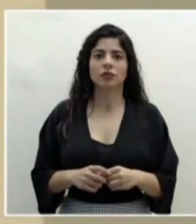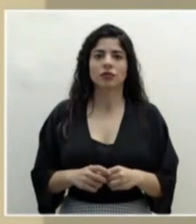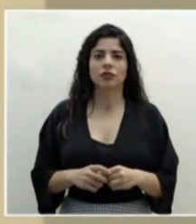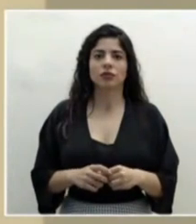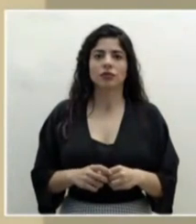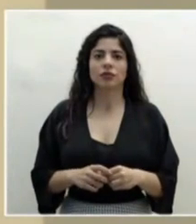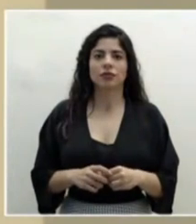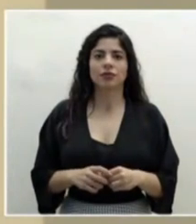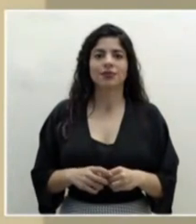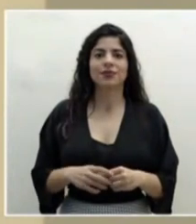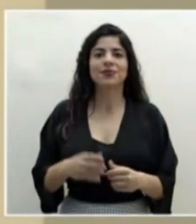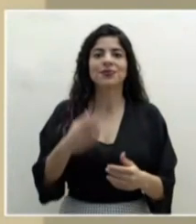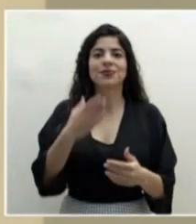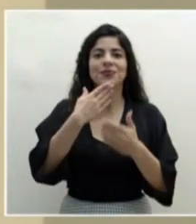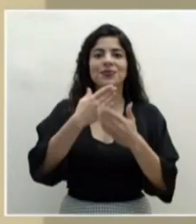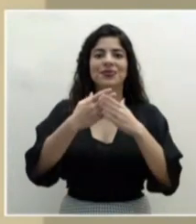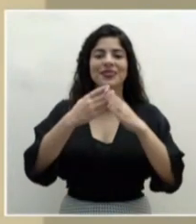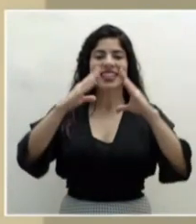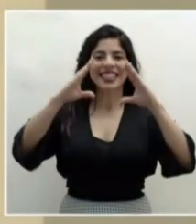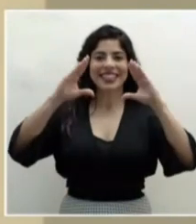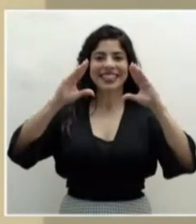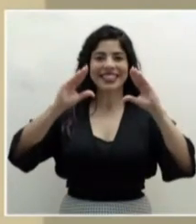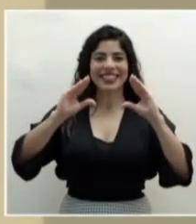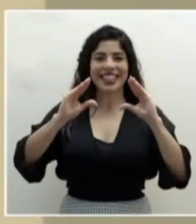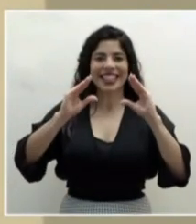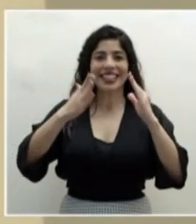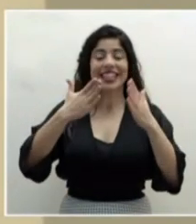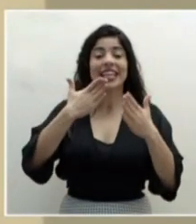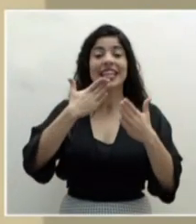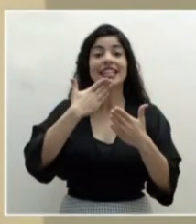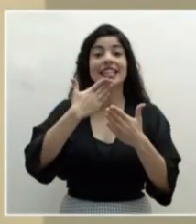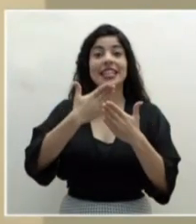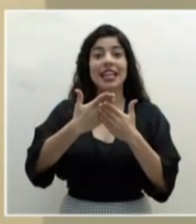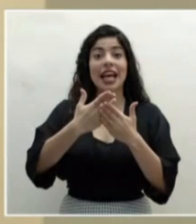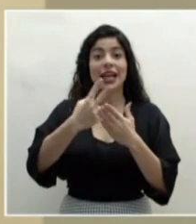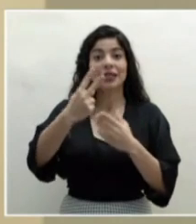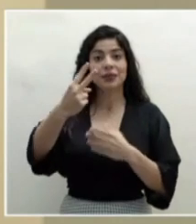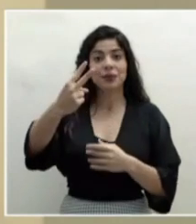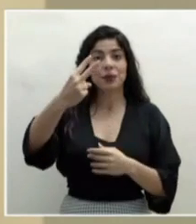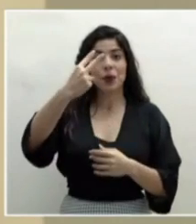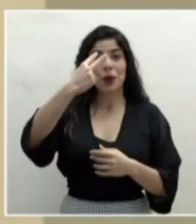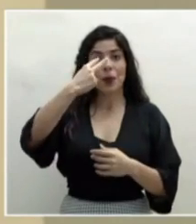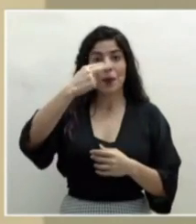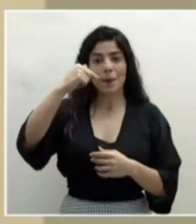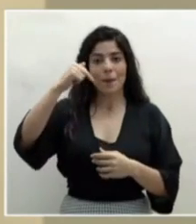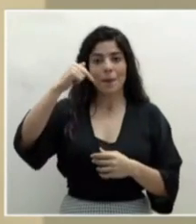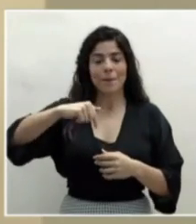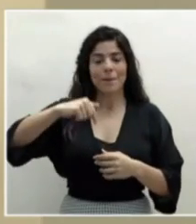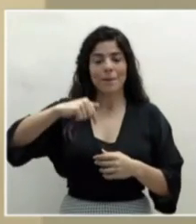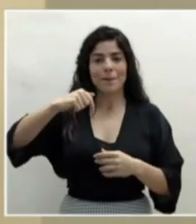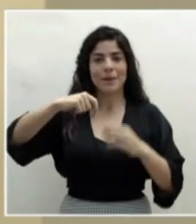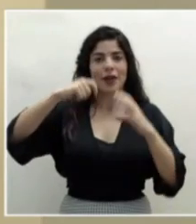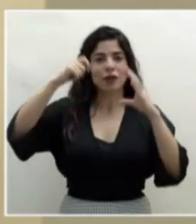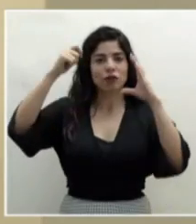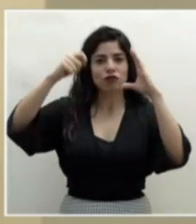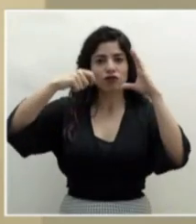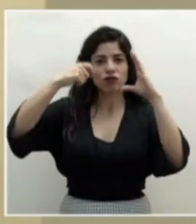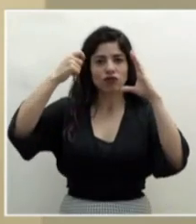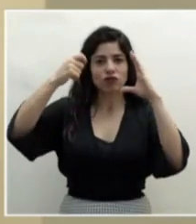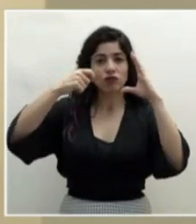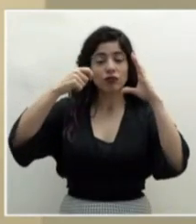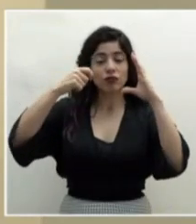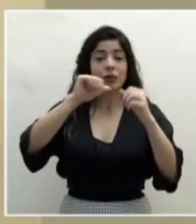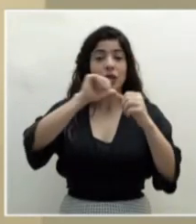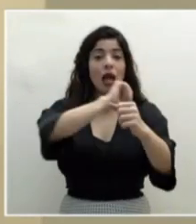Muy buenas tardes, gracias por sintonizar esta transmisión en donde